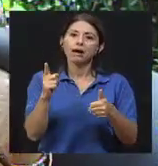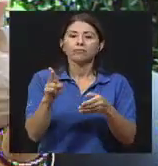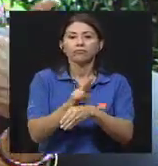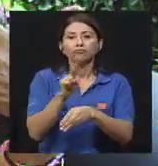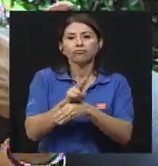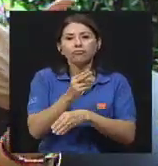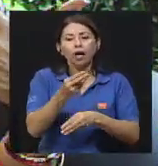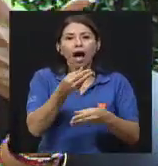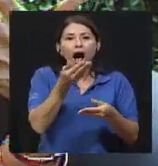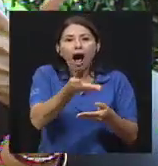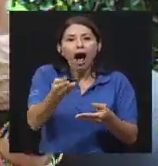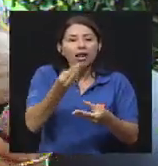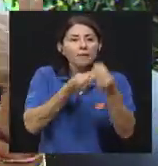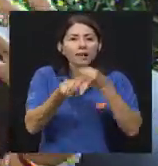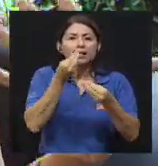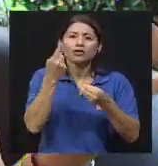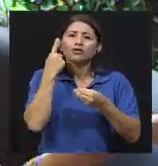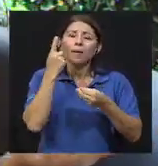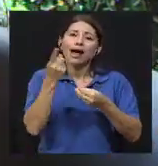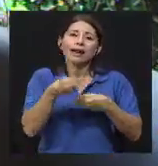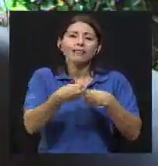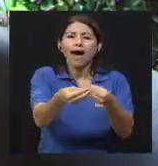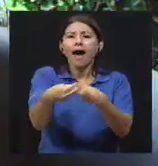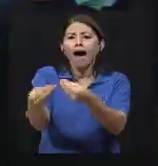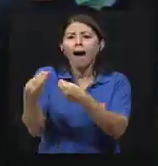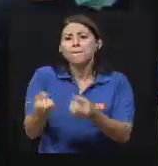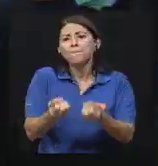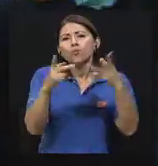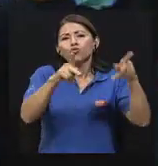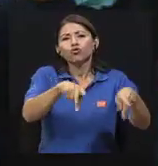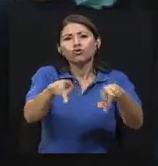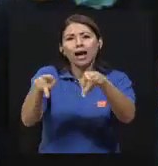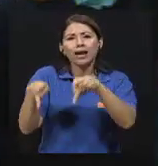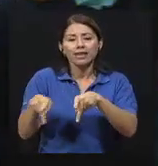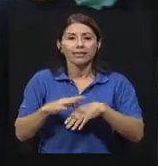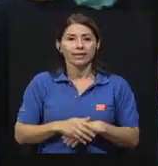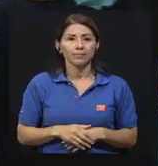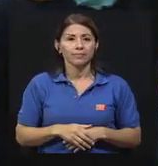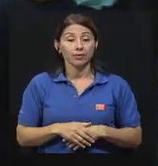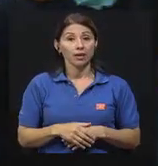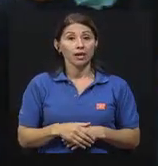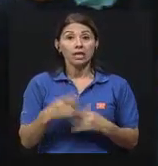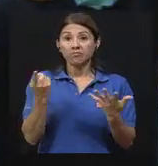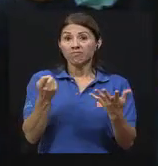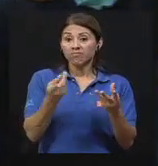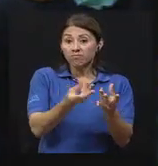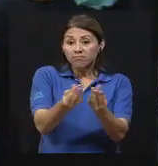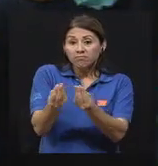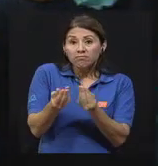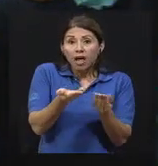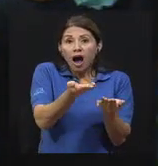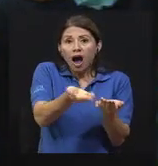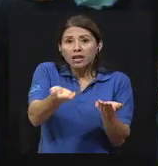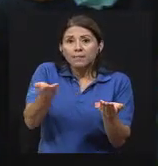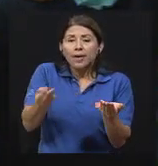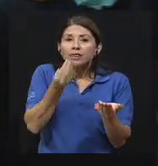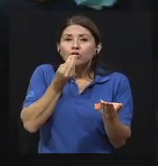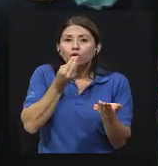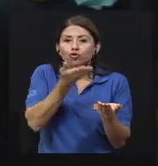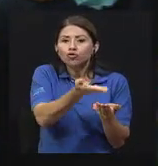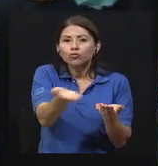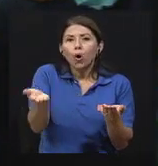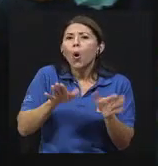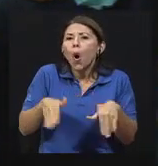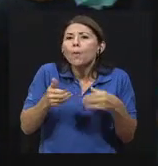manejo de alimentos que van para mucha cantidad de gente. Doctora, y con respecto a la conservación de los alimentos o la manera en que